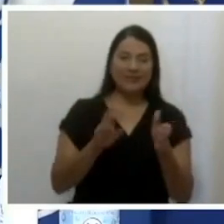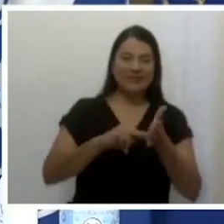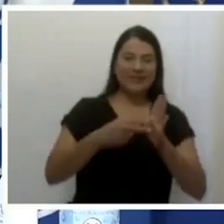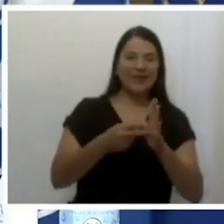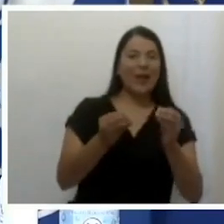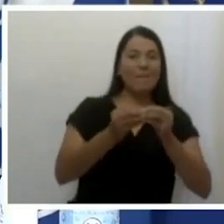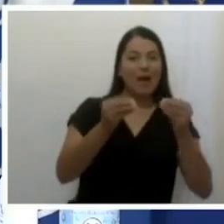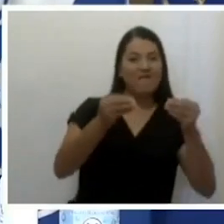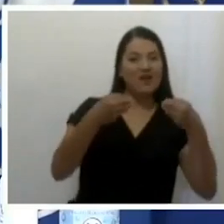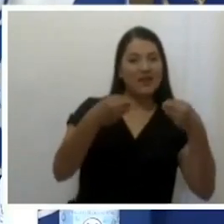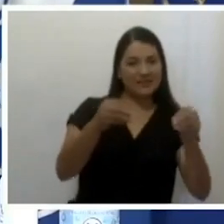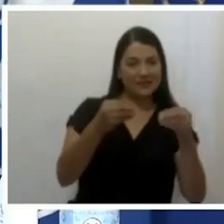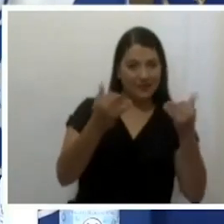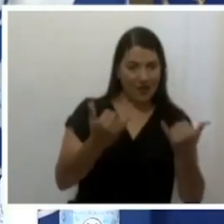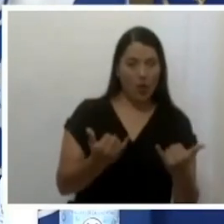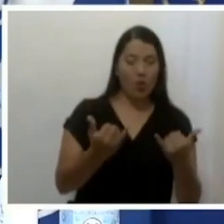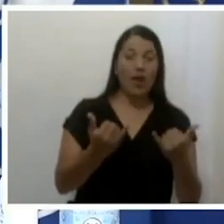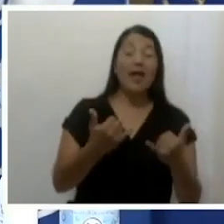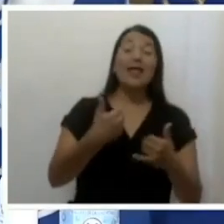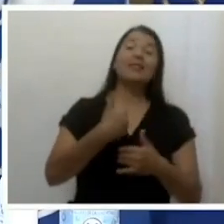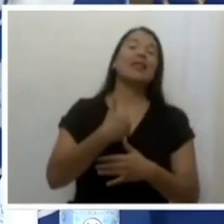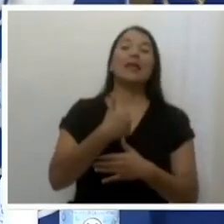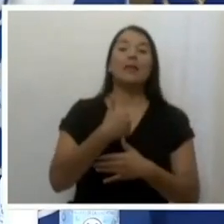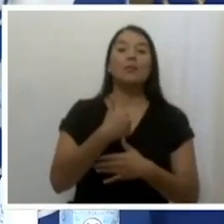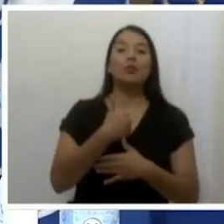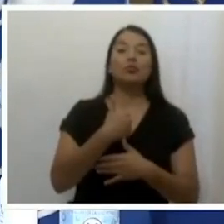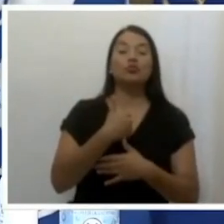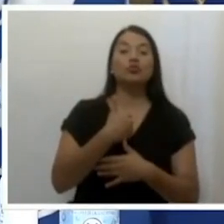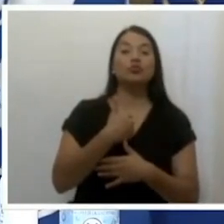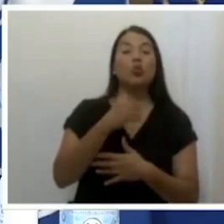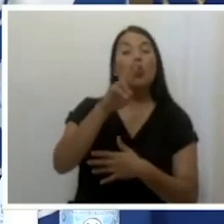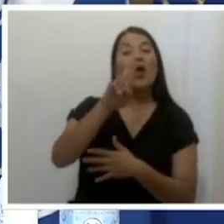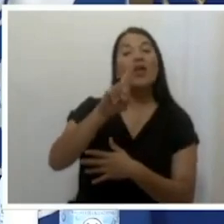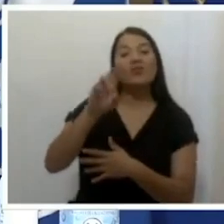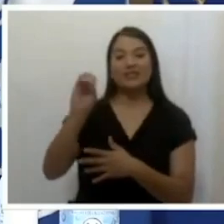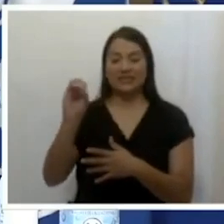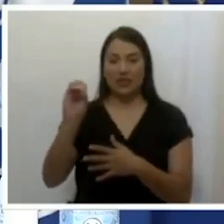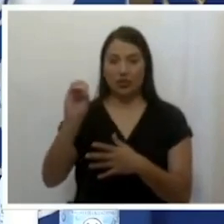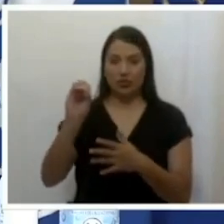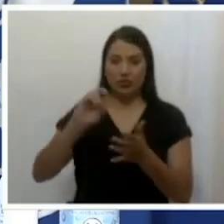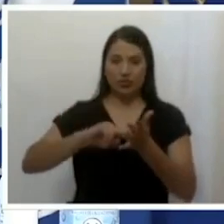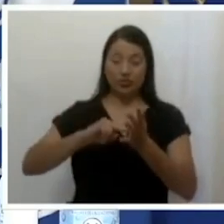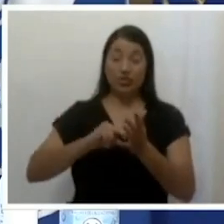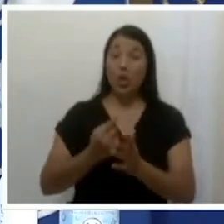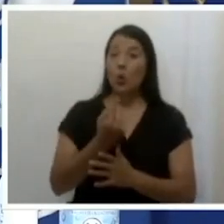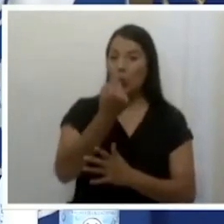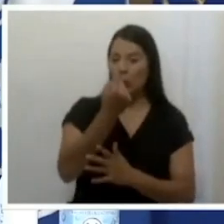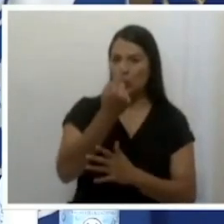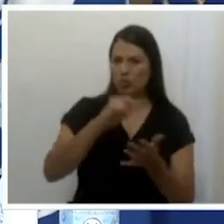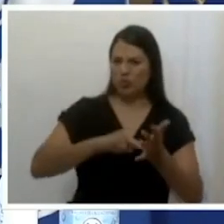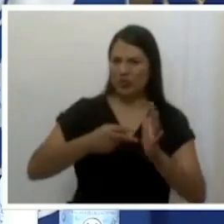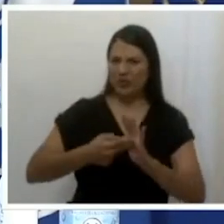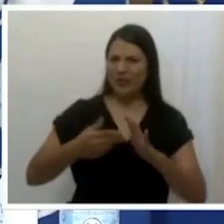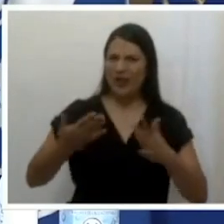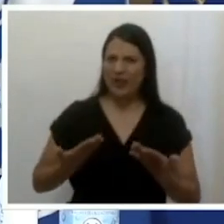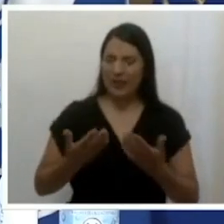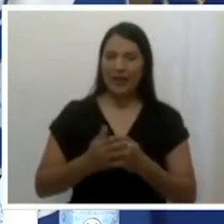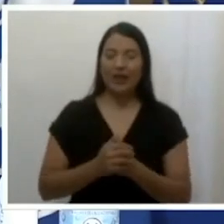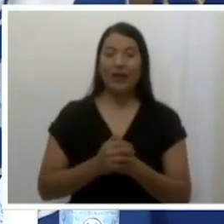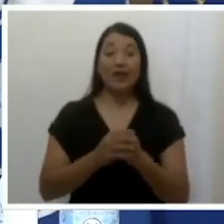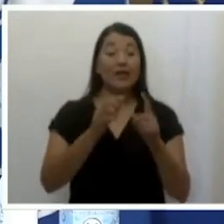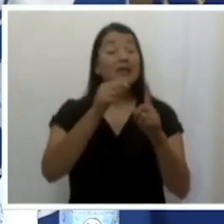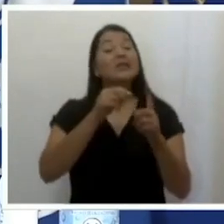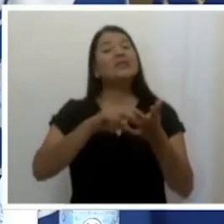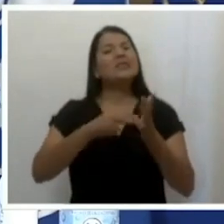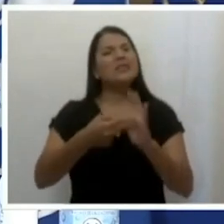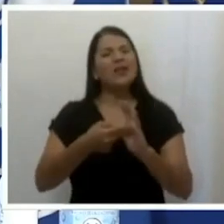Tenemos un R, cero, que llaman, de uno. Eso significa que cada persona en